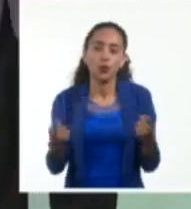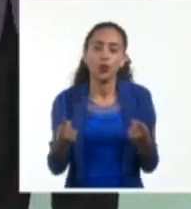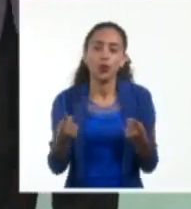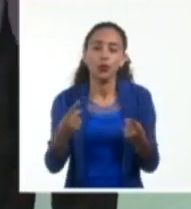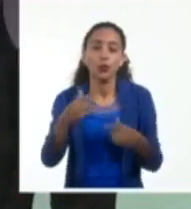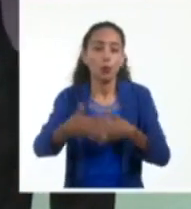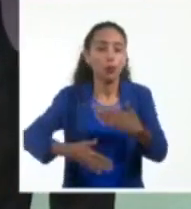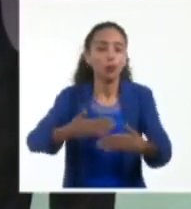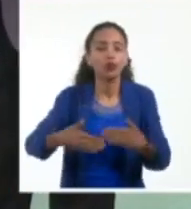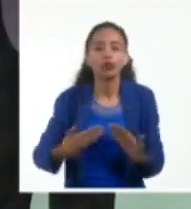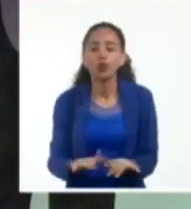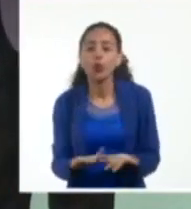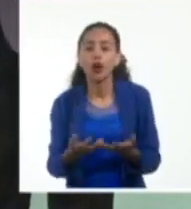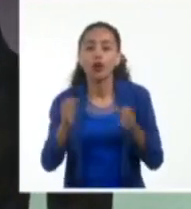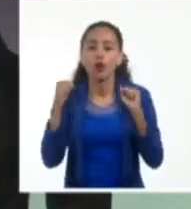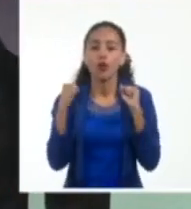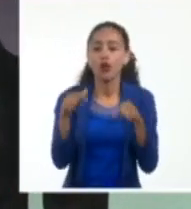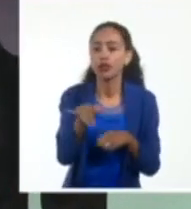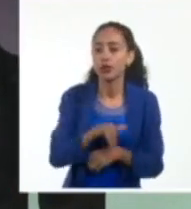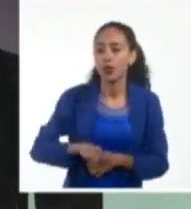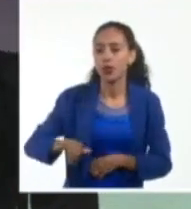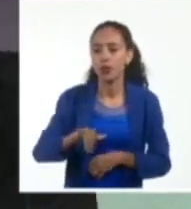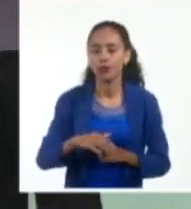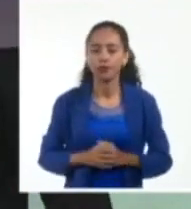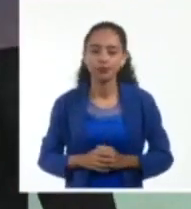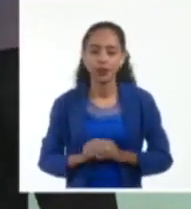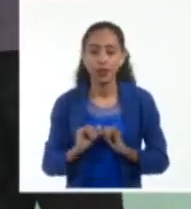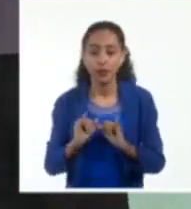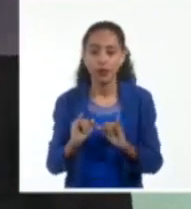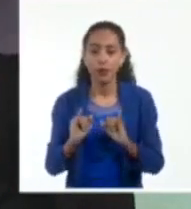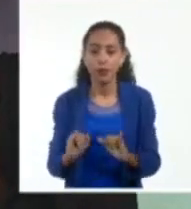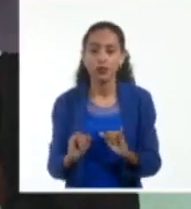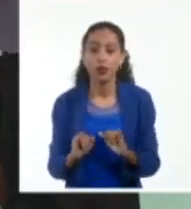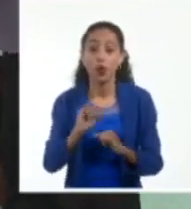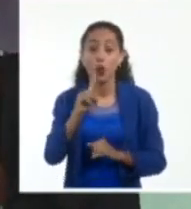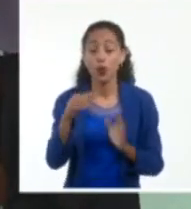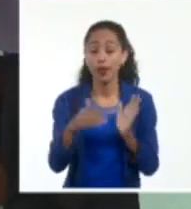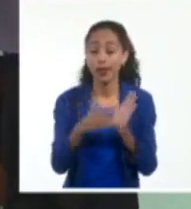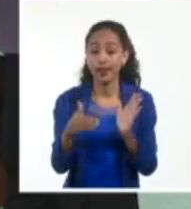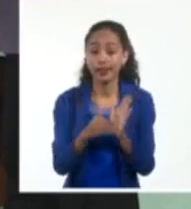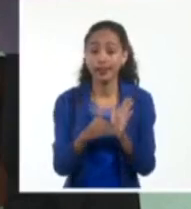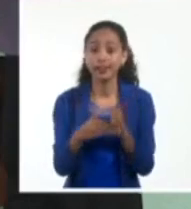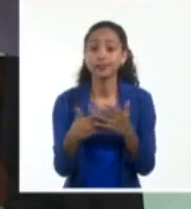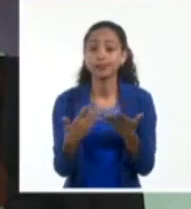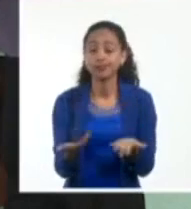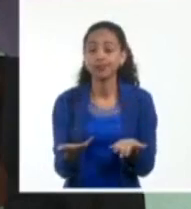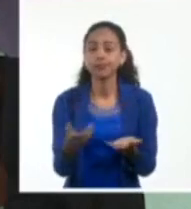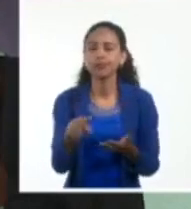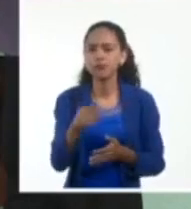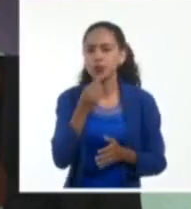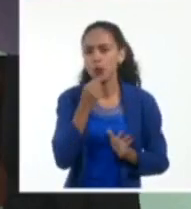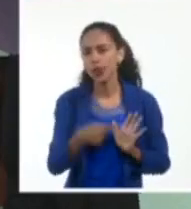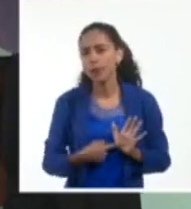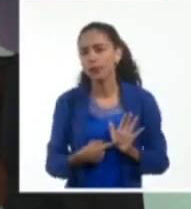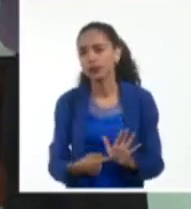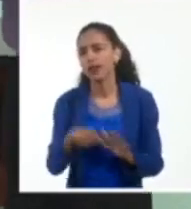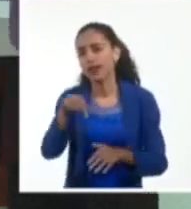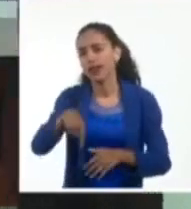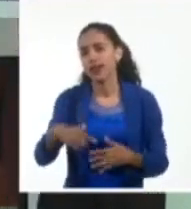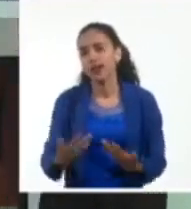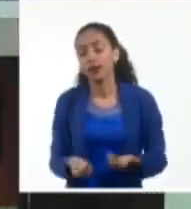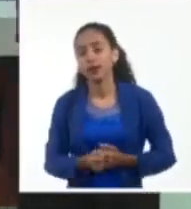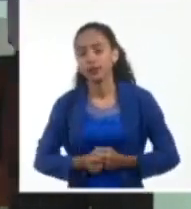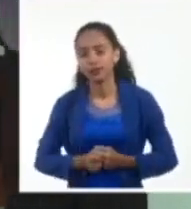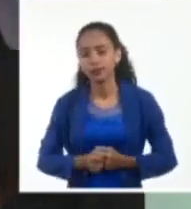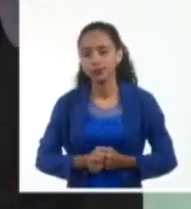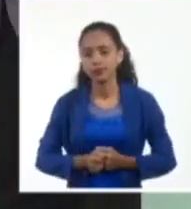proceso de intensificación que está sufriendo. Los datos de la 1 de la tarde son los que muestro a continuación. Aquí